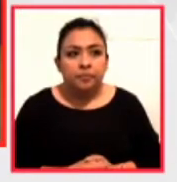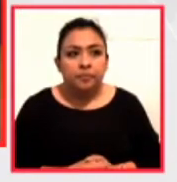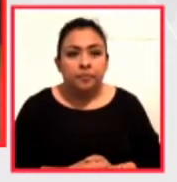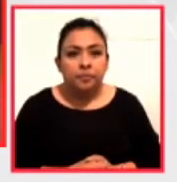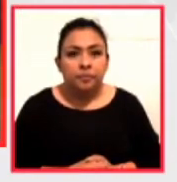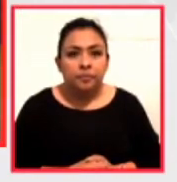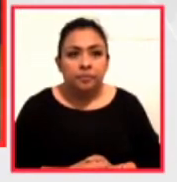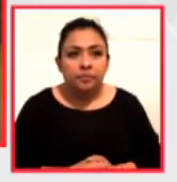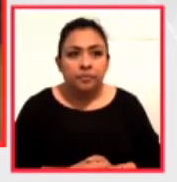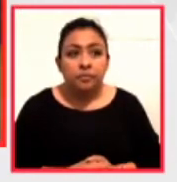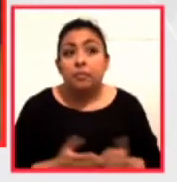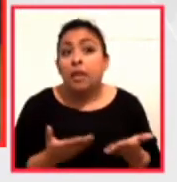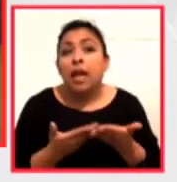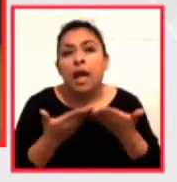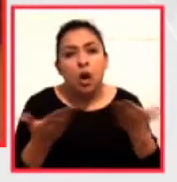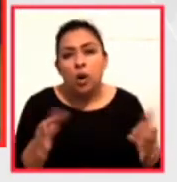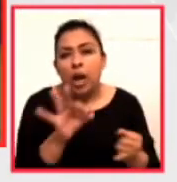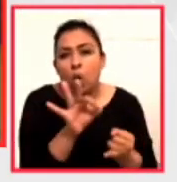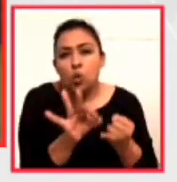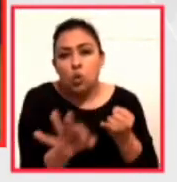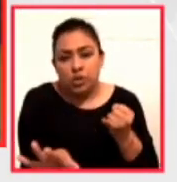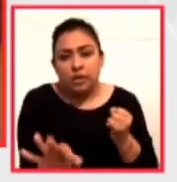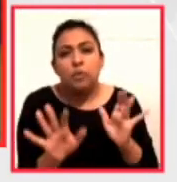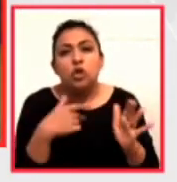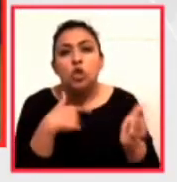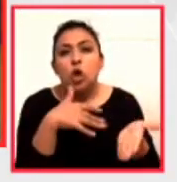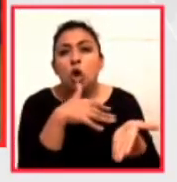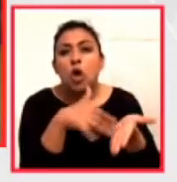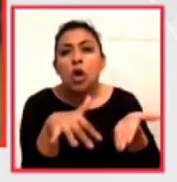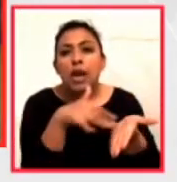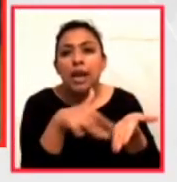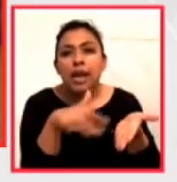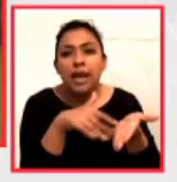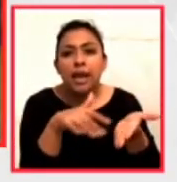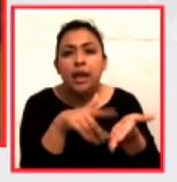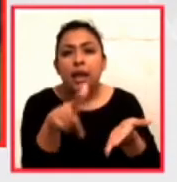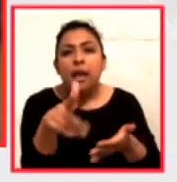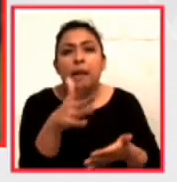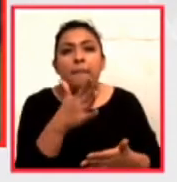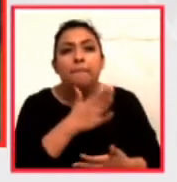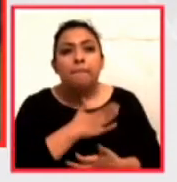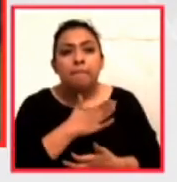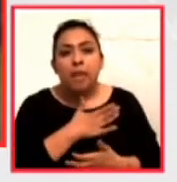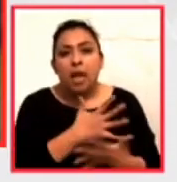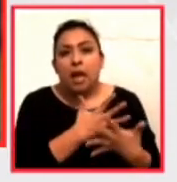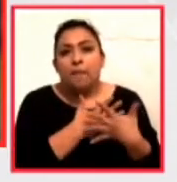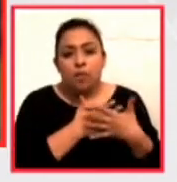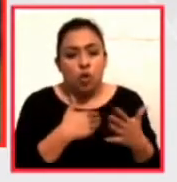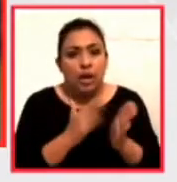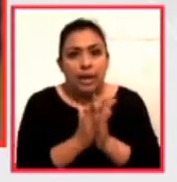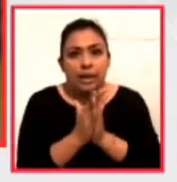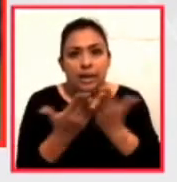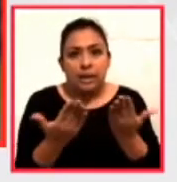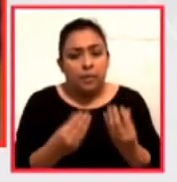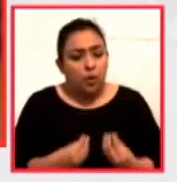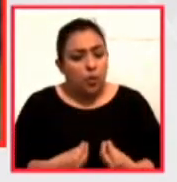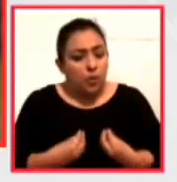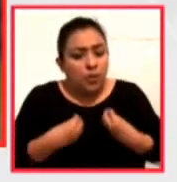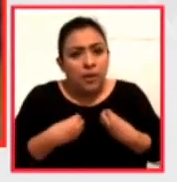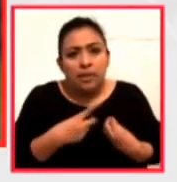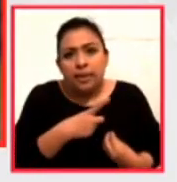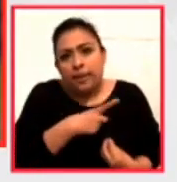Y ahora ya para despedirme les voy a leer Invocación al amor de mi libro La vida hay que vivirla